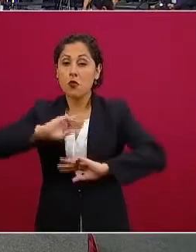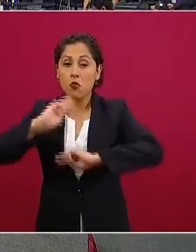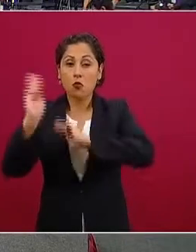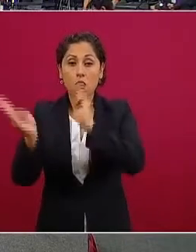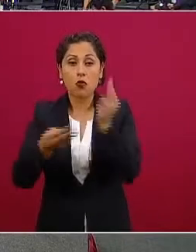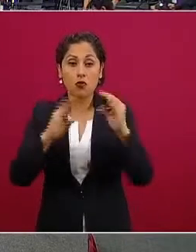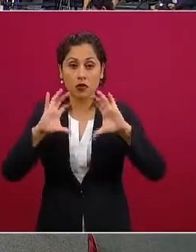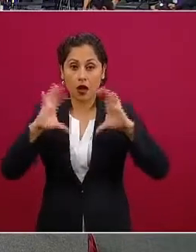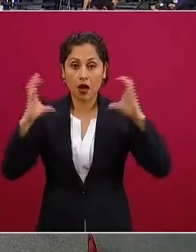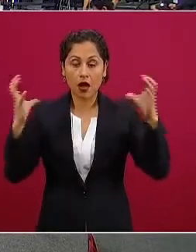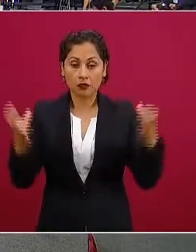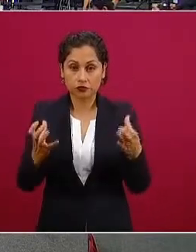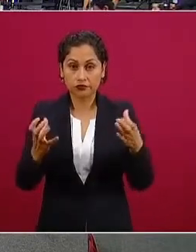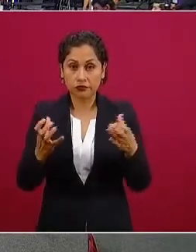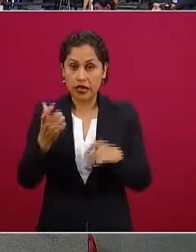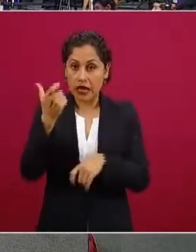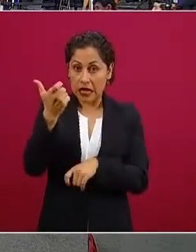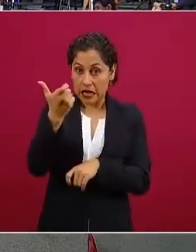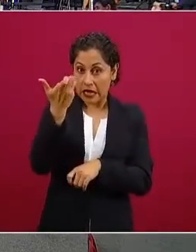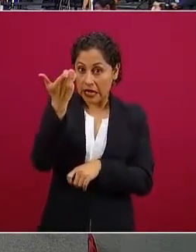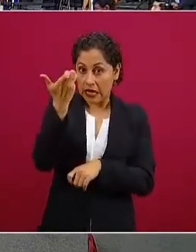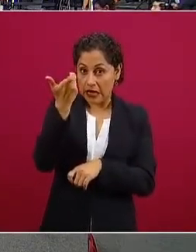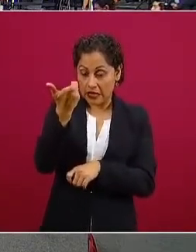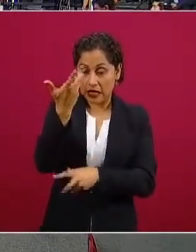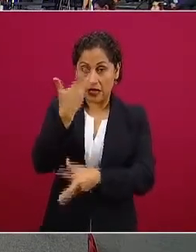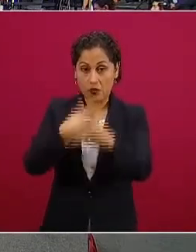y qué proponen